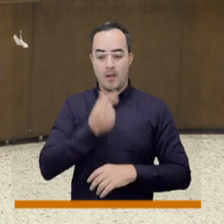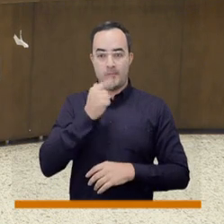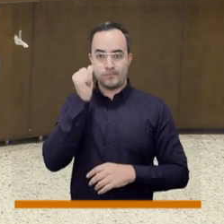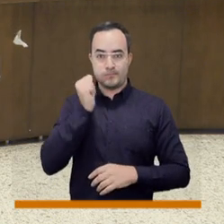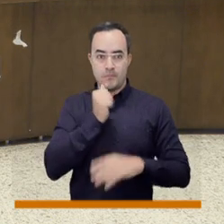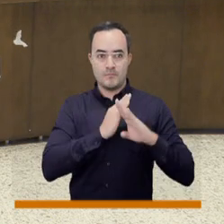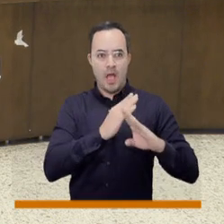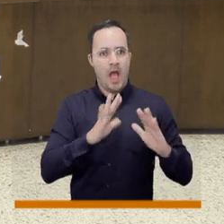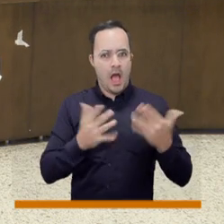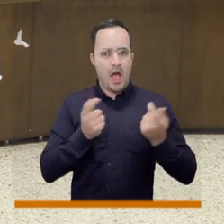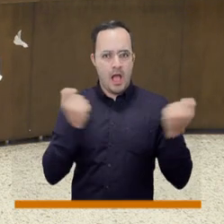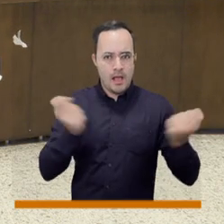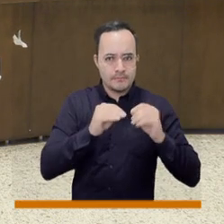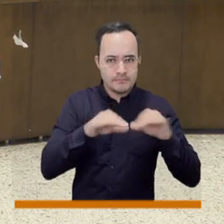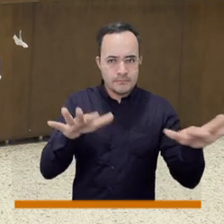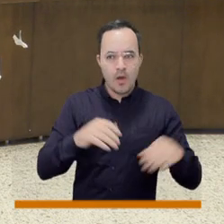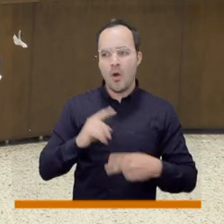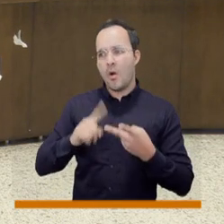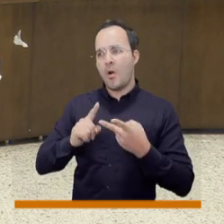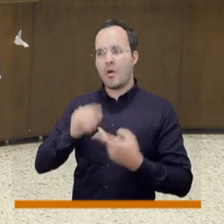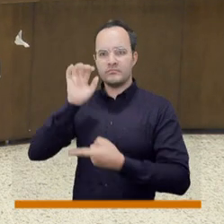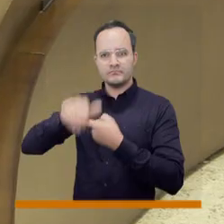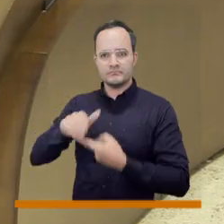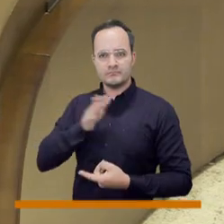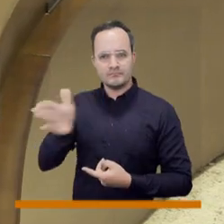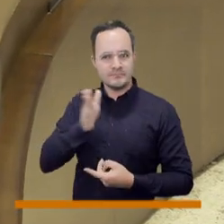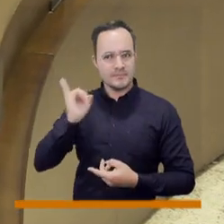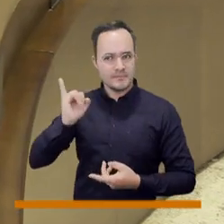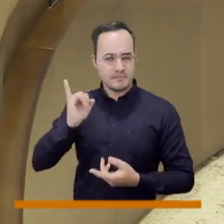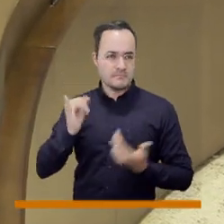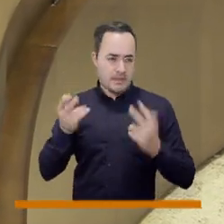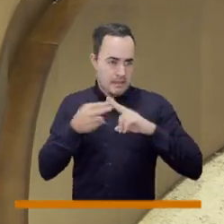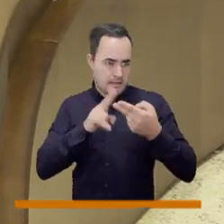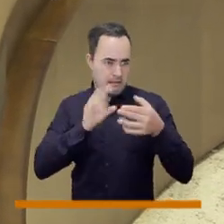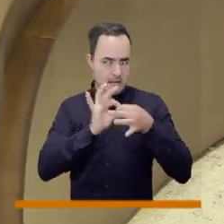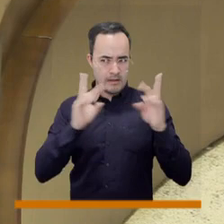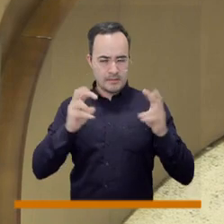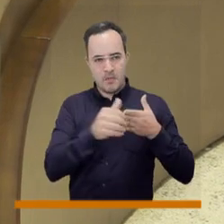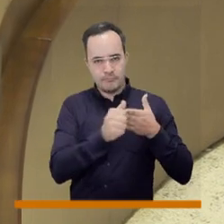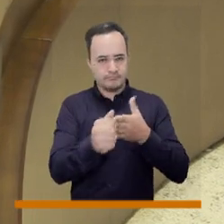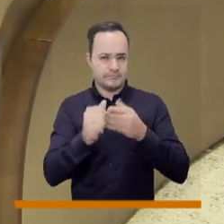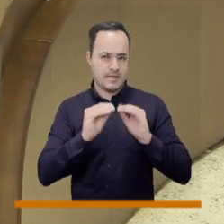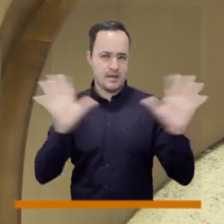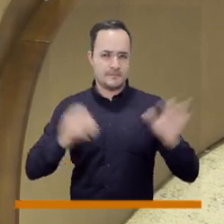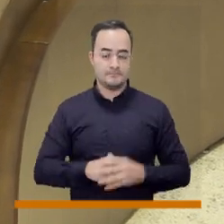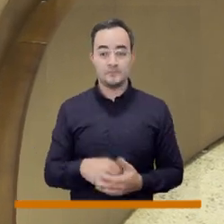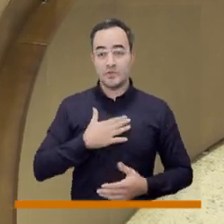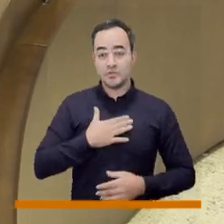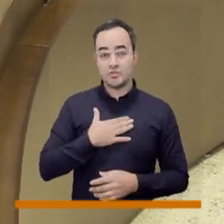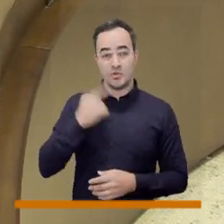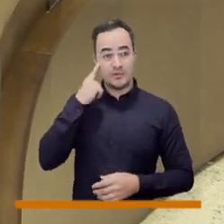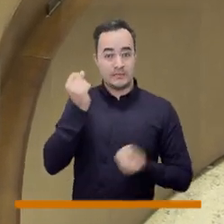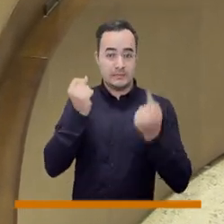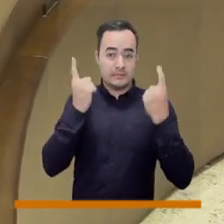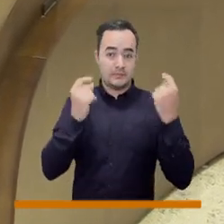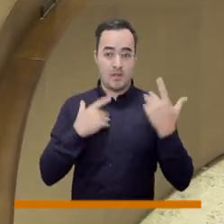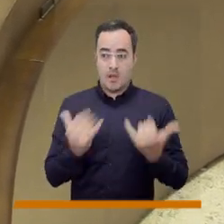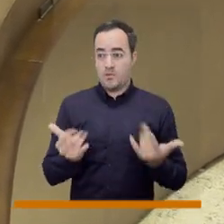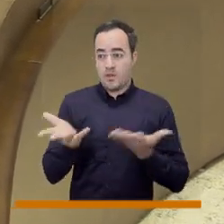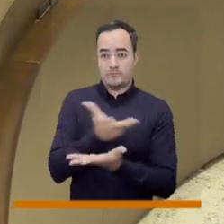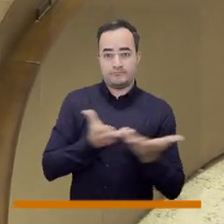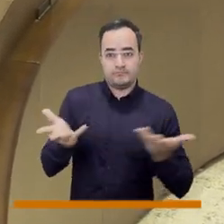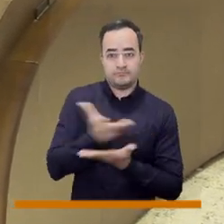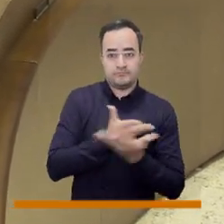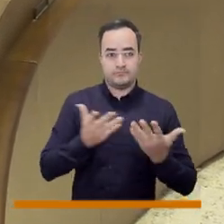relacionada a las ITS, especialmente en relación a eso. Según entendí, la naturaleza de lo que estamos haciendo en este